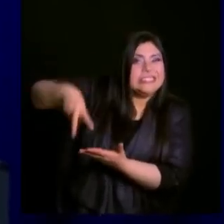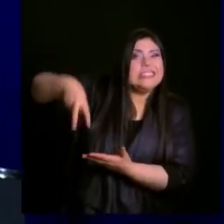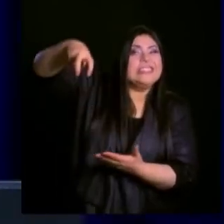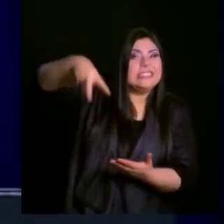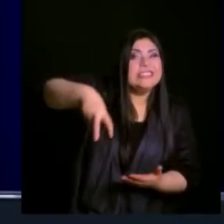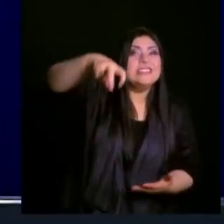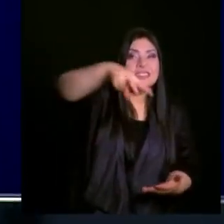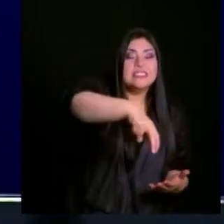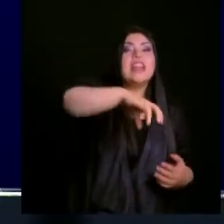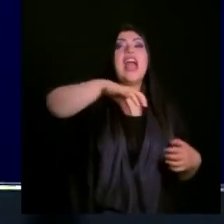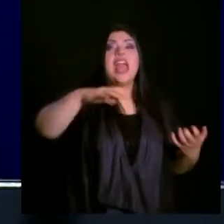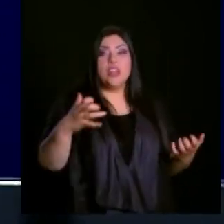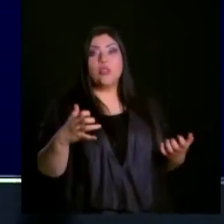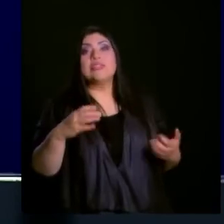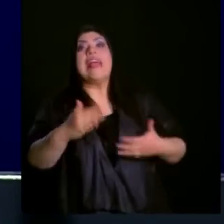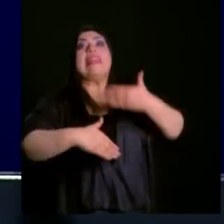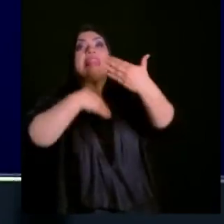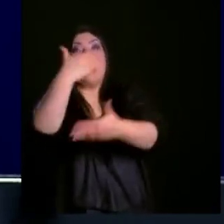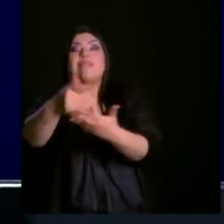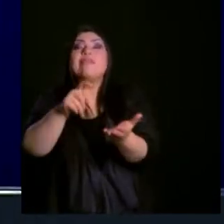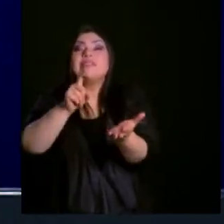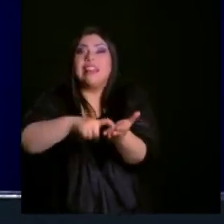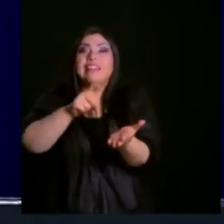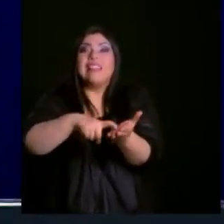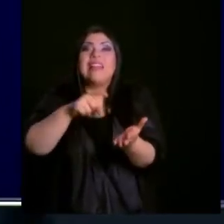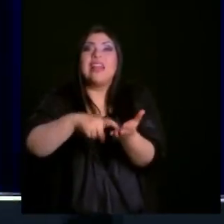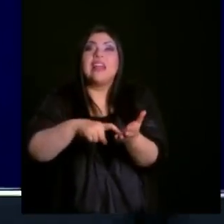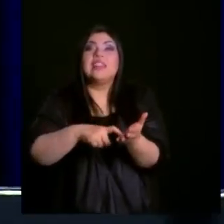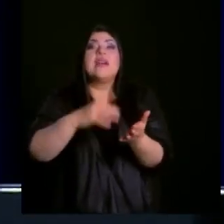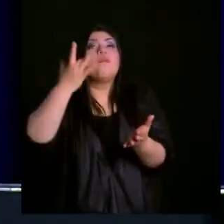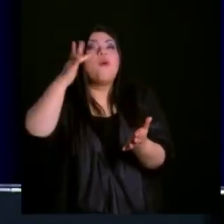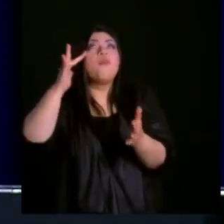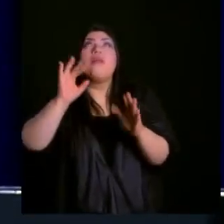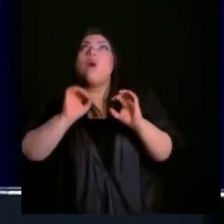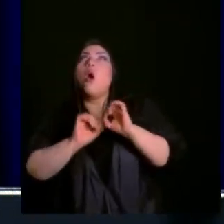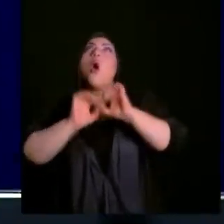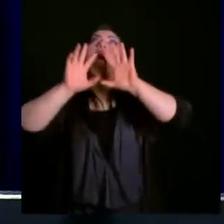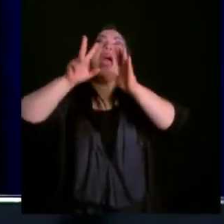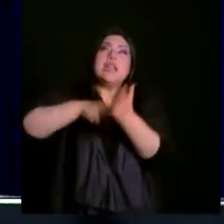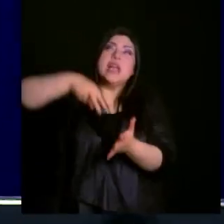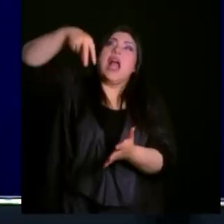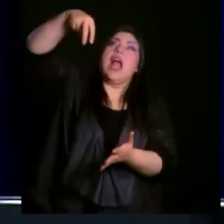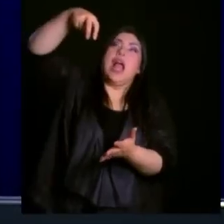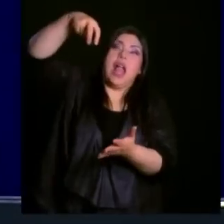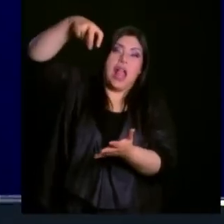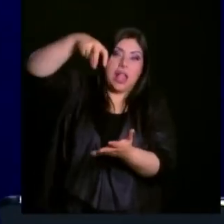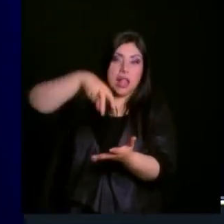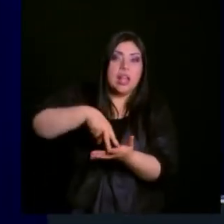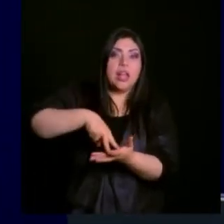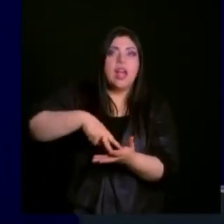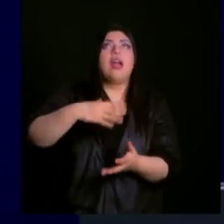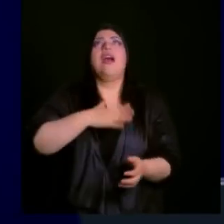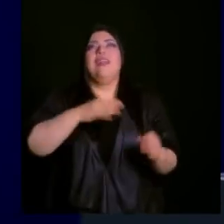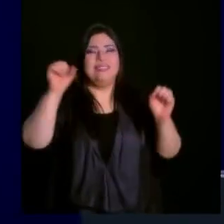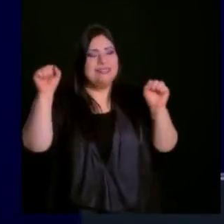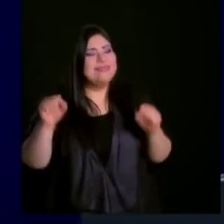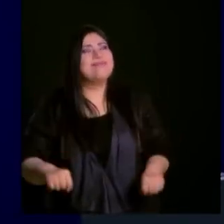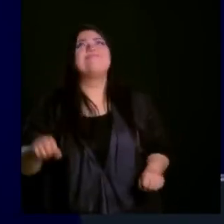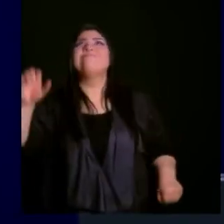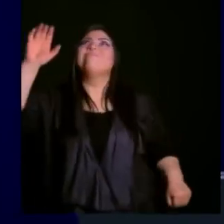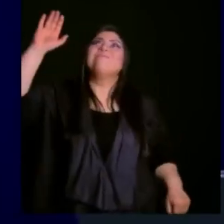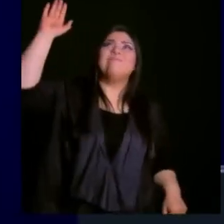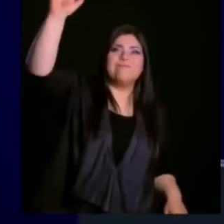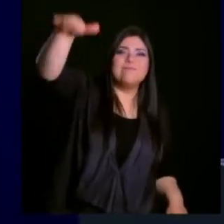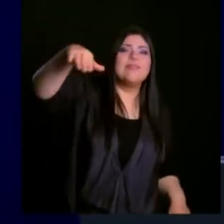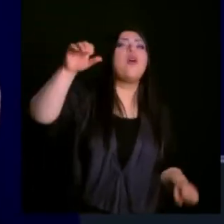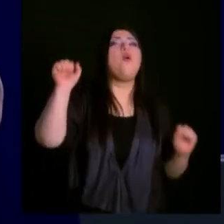no me hubieran seleccionado. Si no me seleccionan, no juego. Y si no juego, no hubiéramos ganado la medalla de